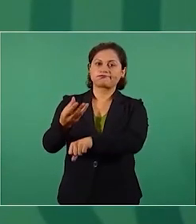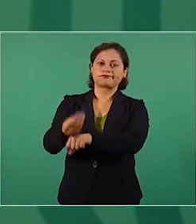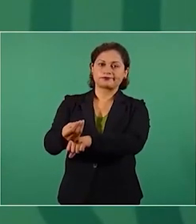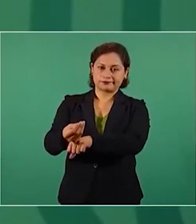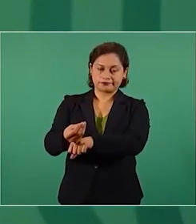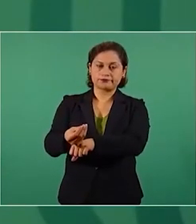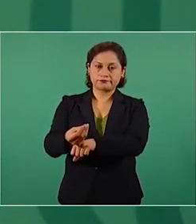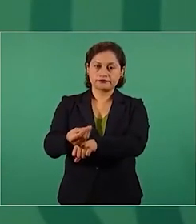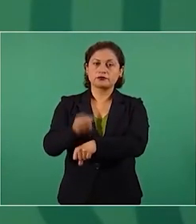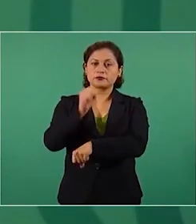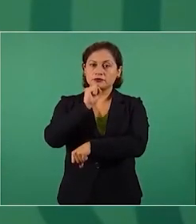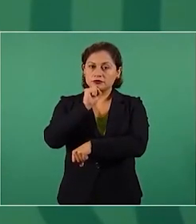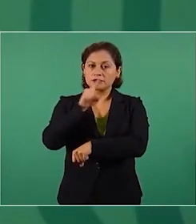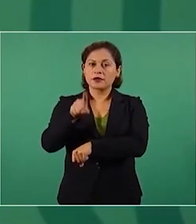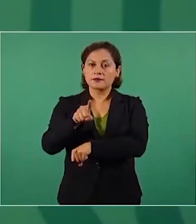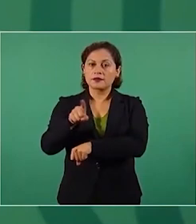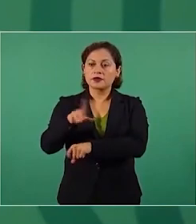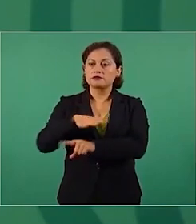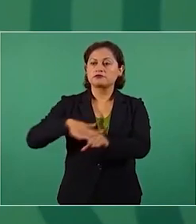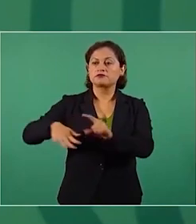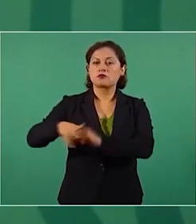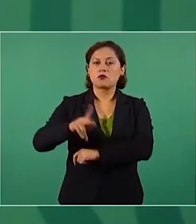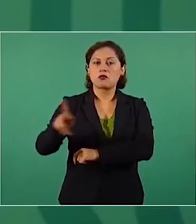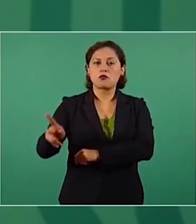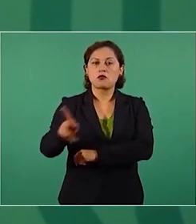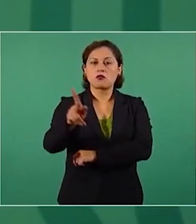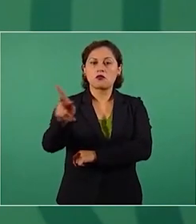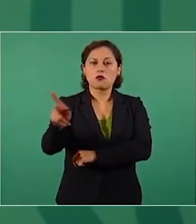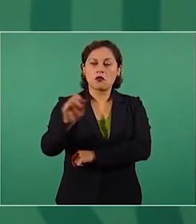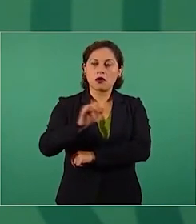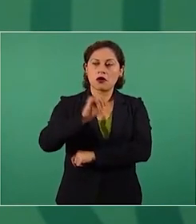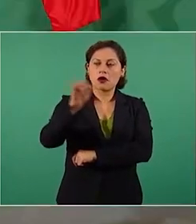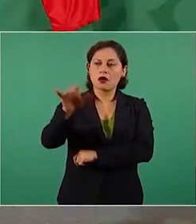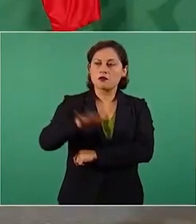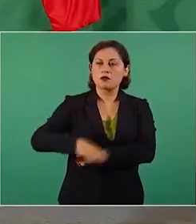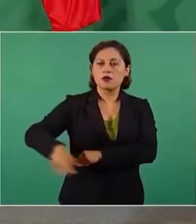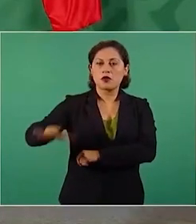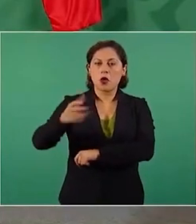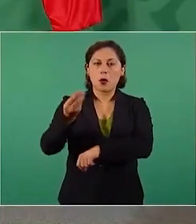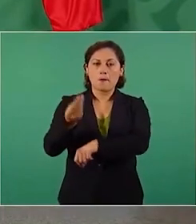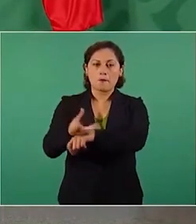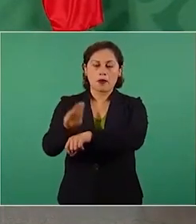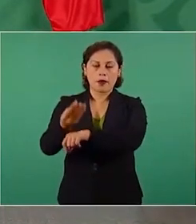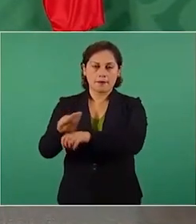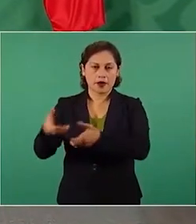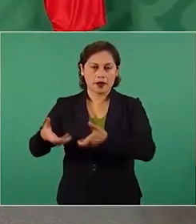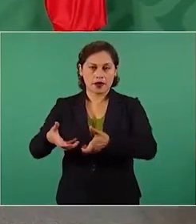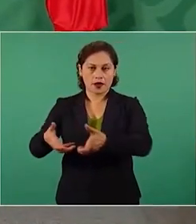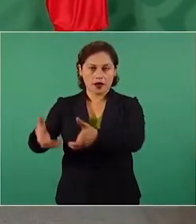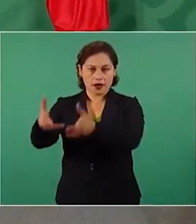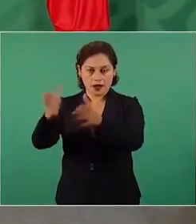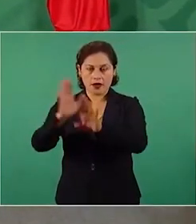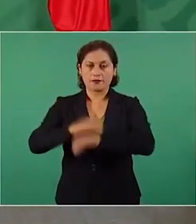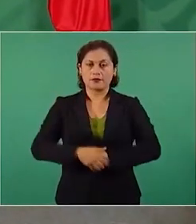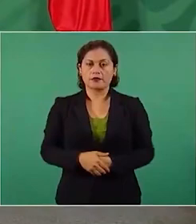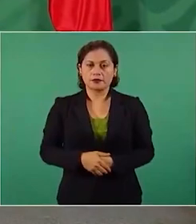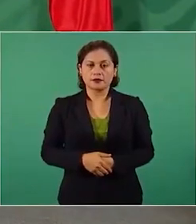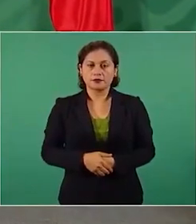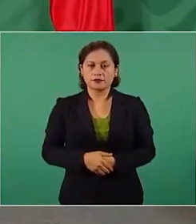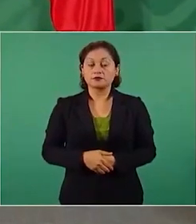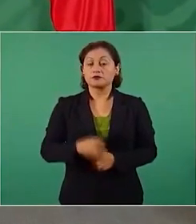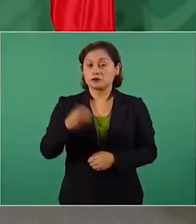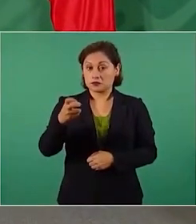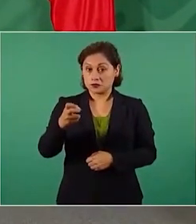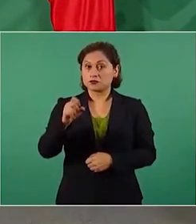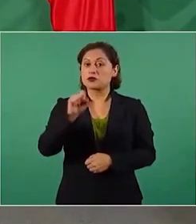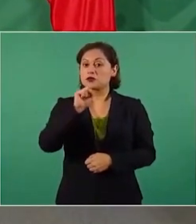caminos rurales. Se garantiza todo el presupuesto para continuar haciendo los caminos